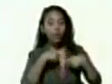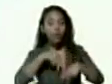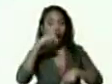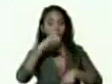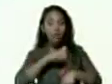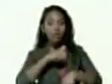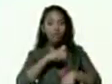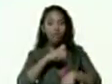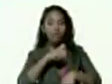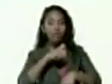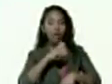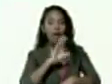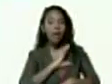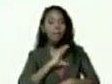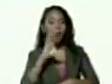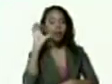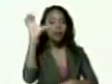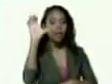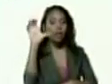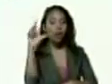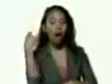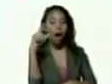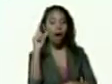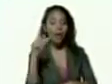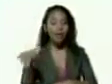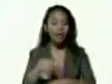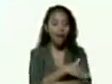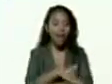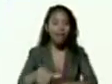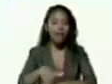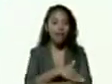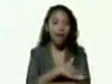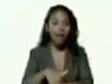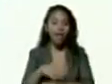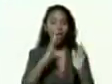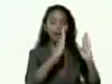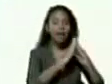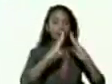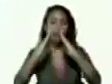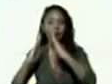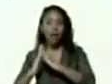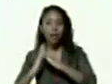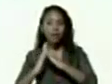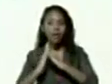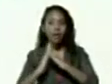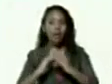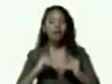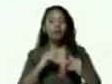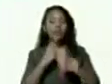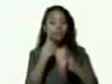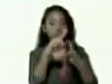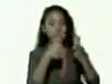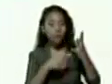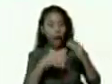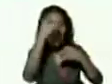partido esté calle por calle casa por casa y caso por caso